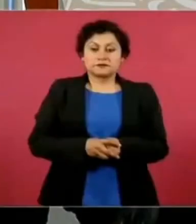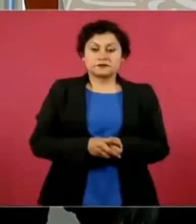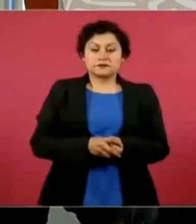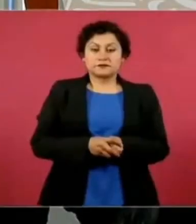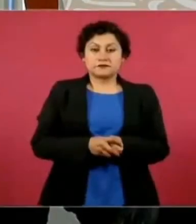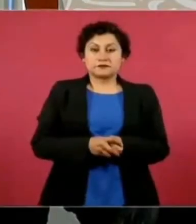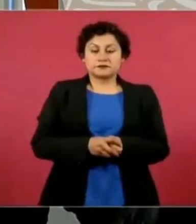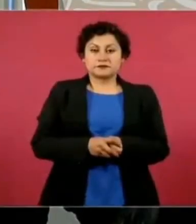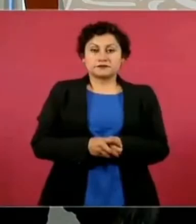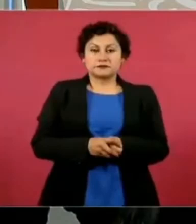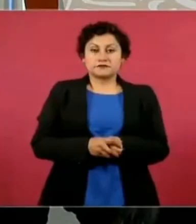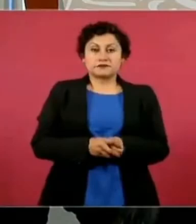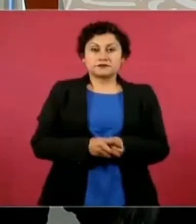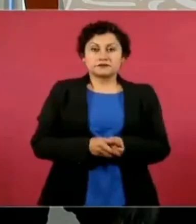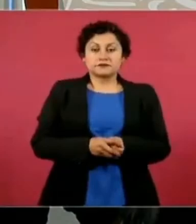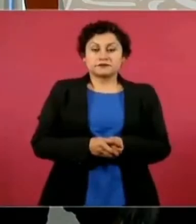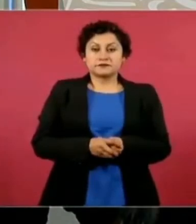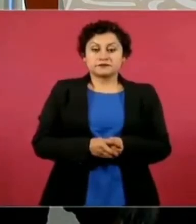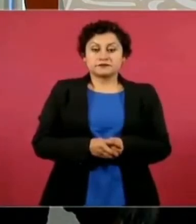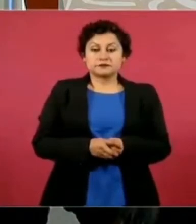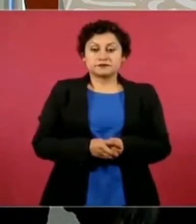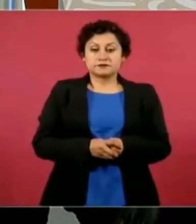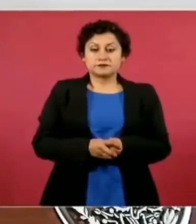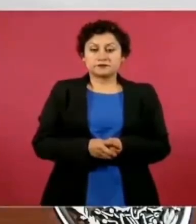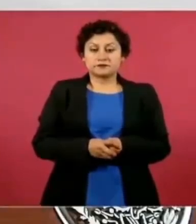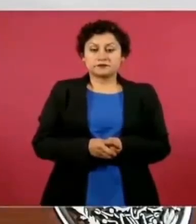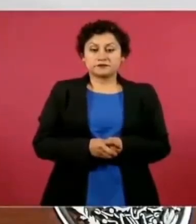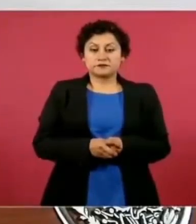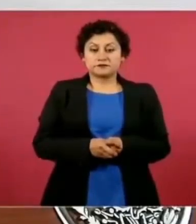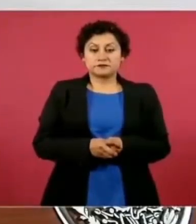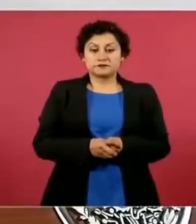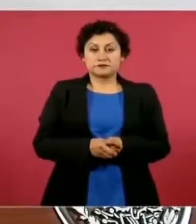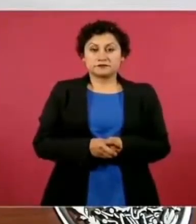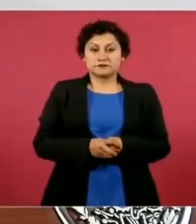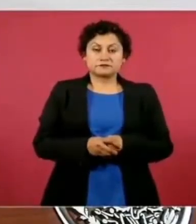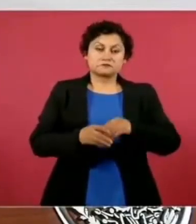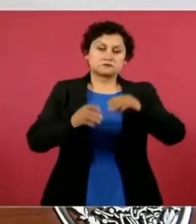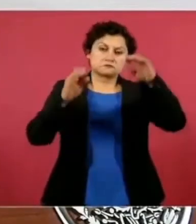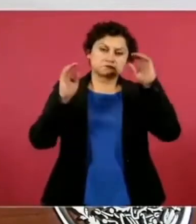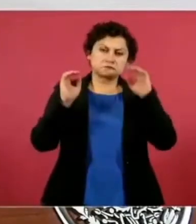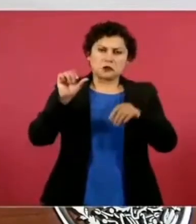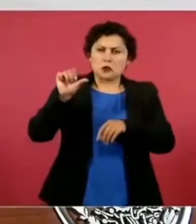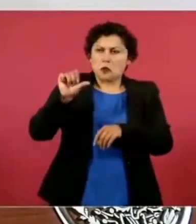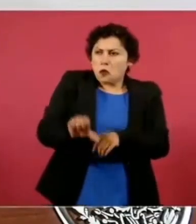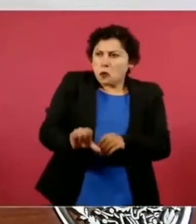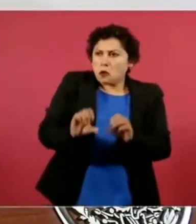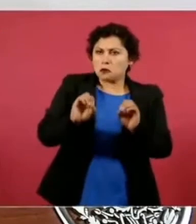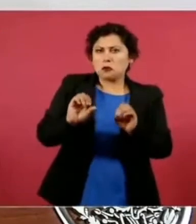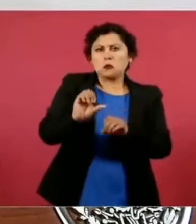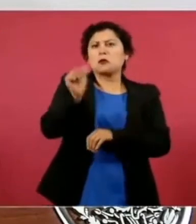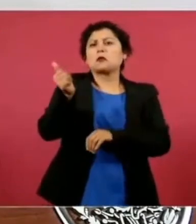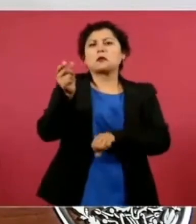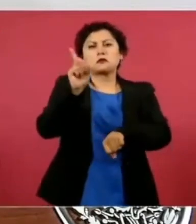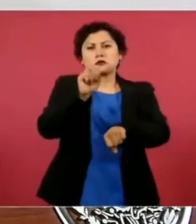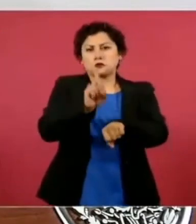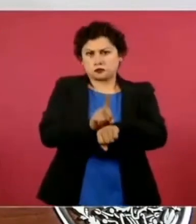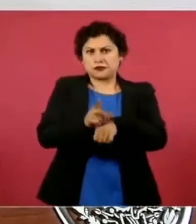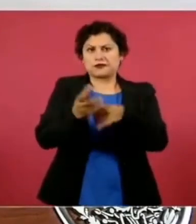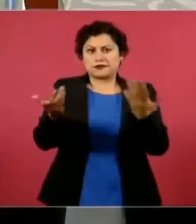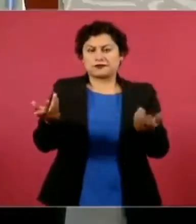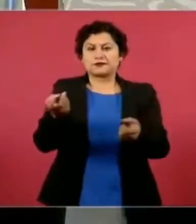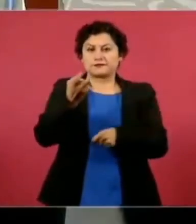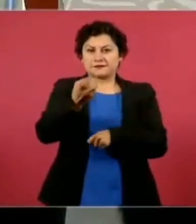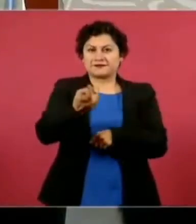puede ser el de hoy, puede ser cualquiera, pero el de Nale, ¿sí?